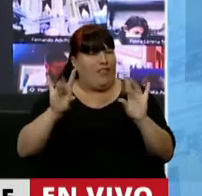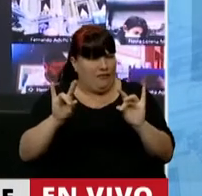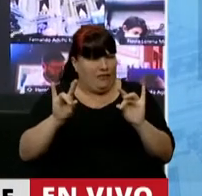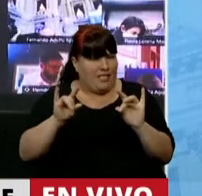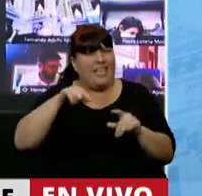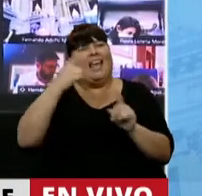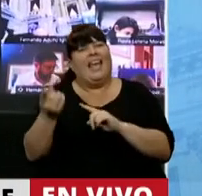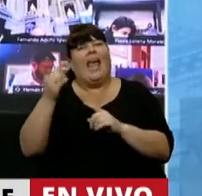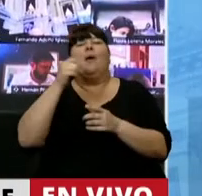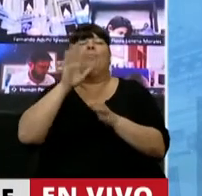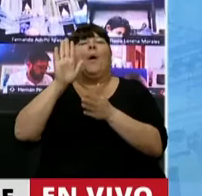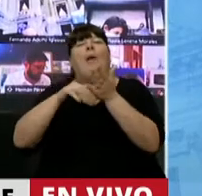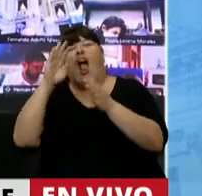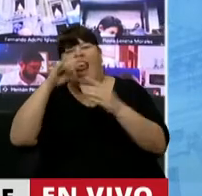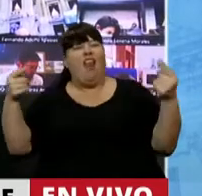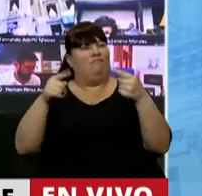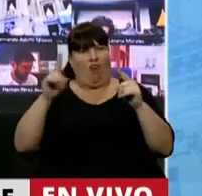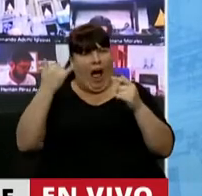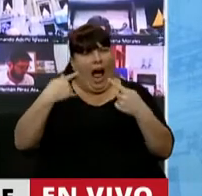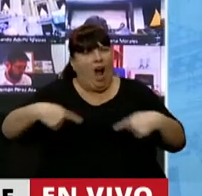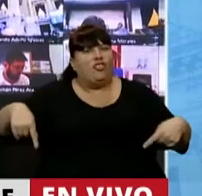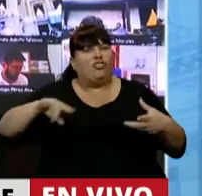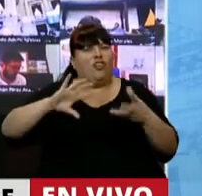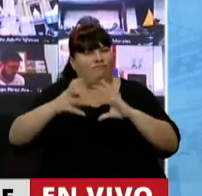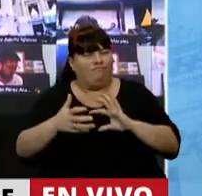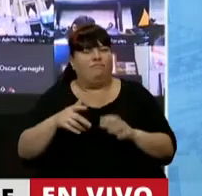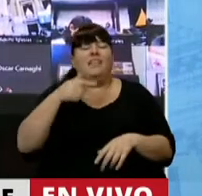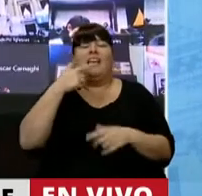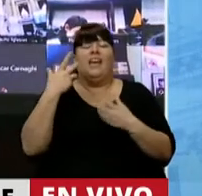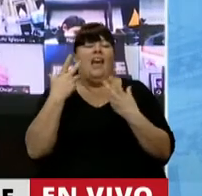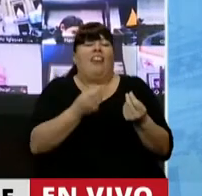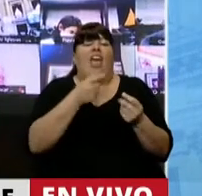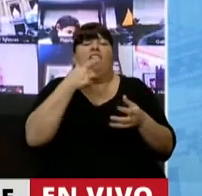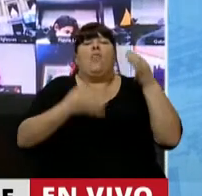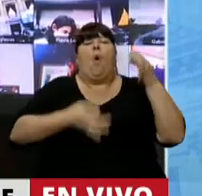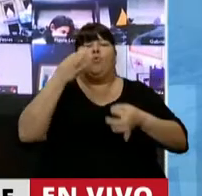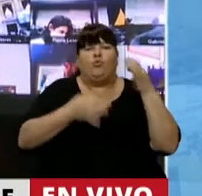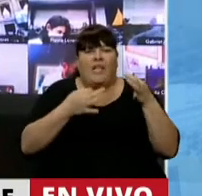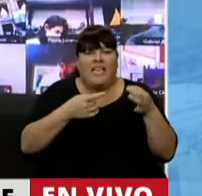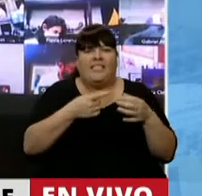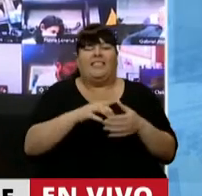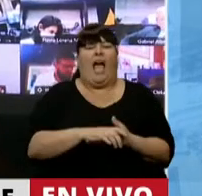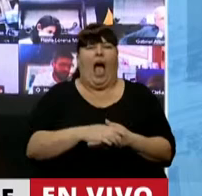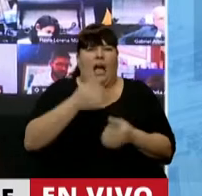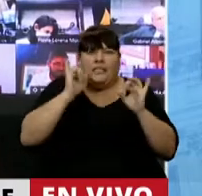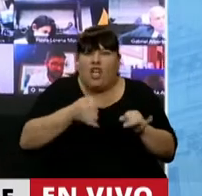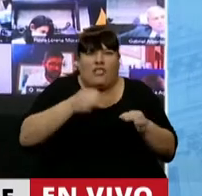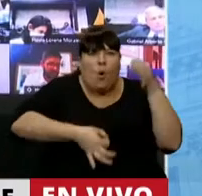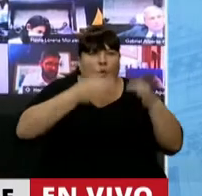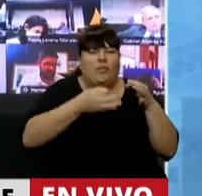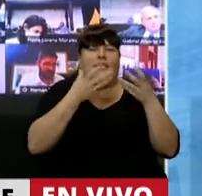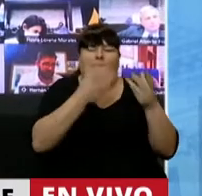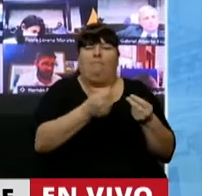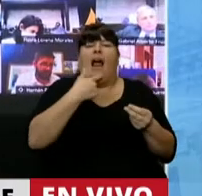que este blanco y negro, porque a los que defienden este principio de justicia estricta a la hora de